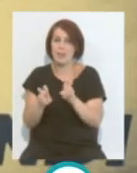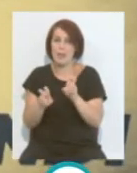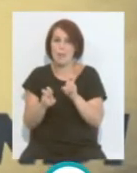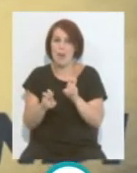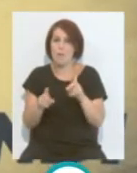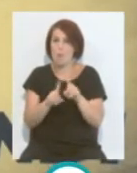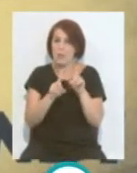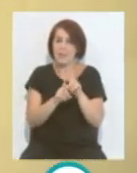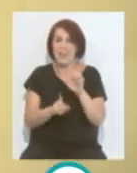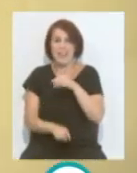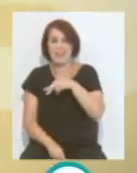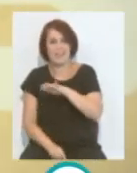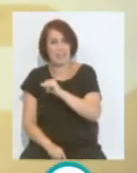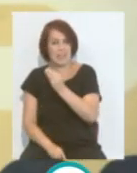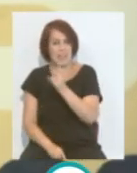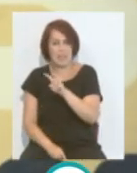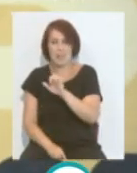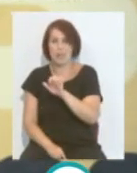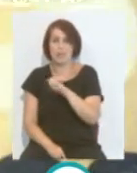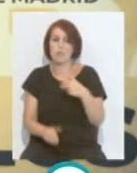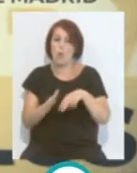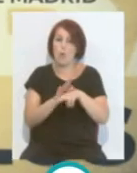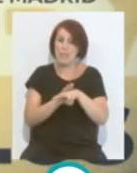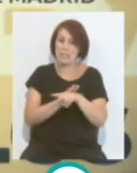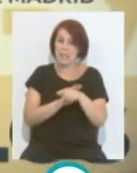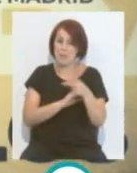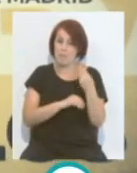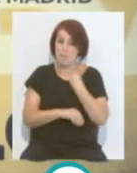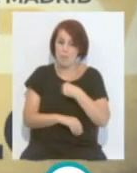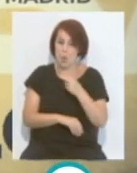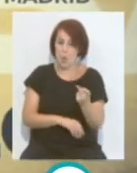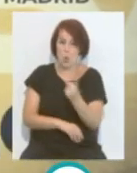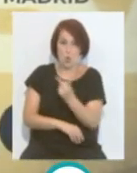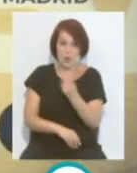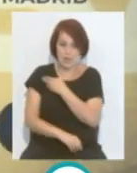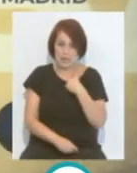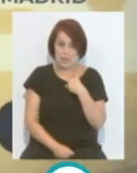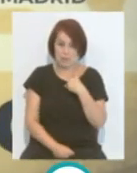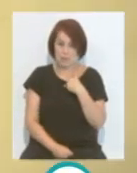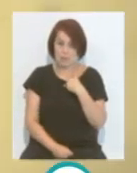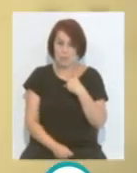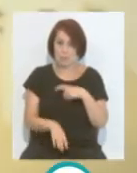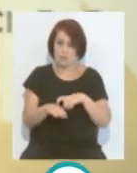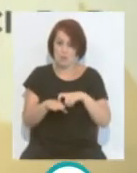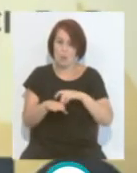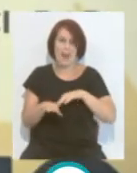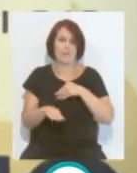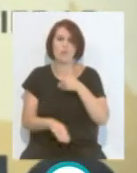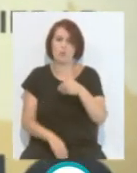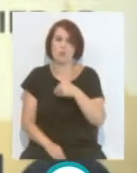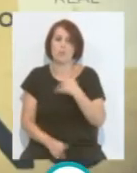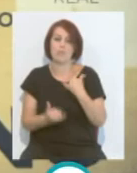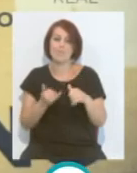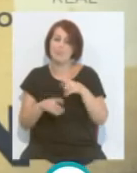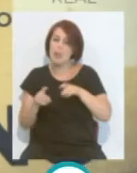Luis de la Fuente y Luis Enrique, ¿no? Creo que el estilo de futbolistas con lo que están contando los dos, creo que son pensando en el futuro, ¿no? Y al final una